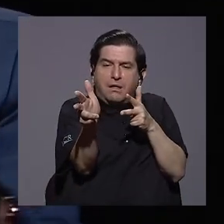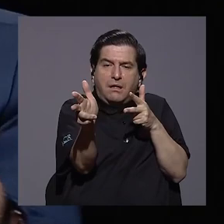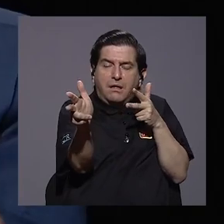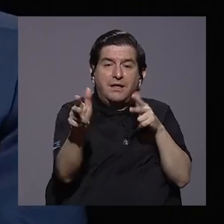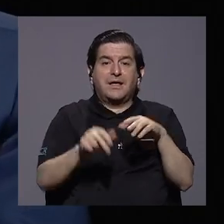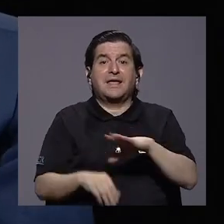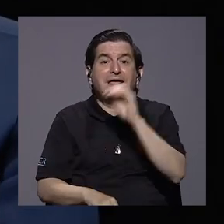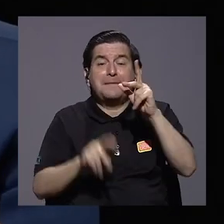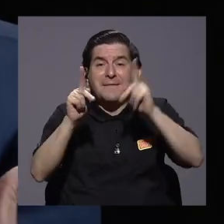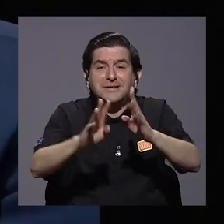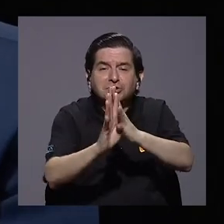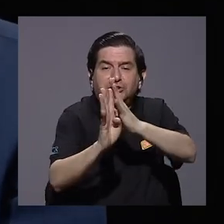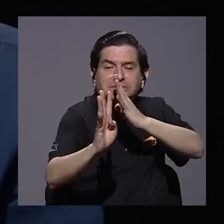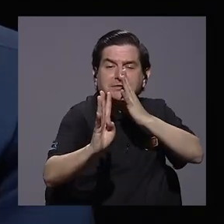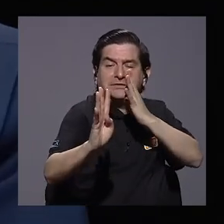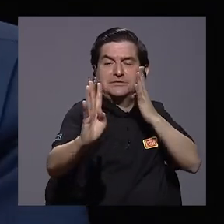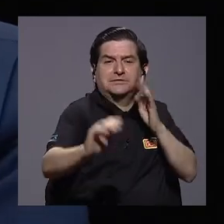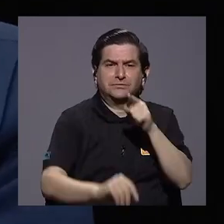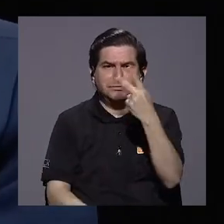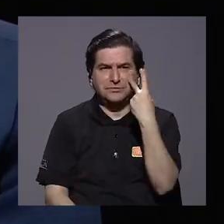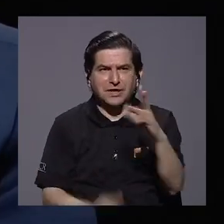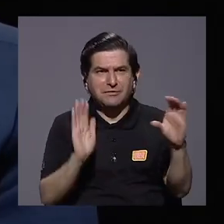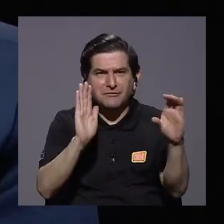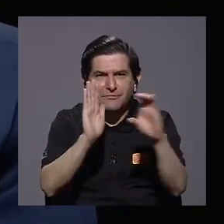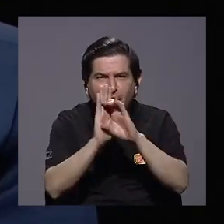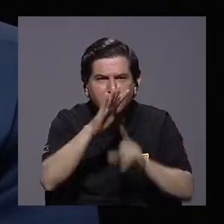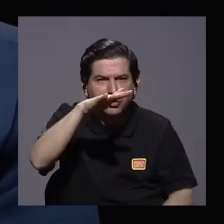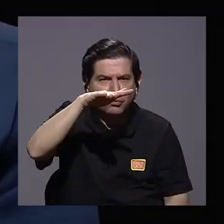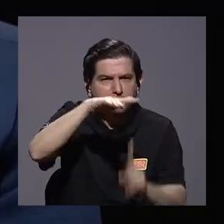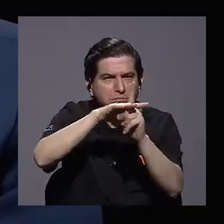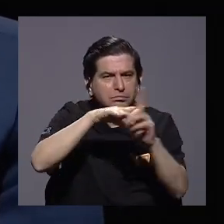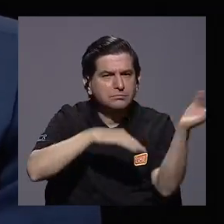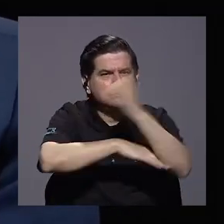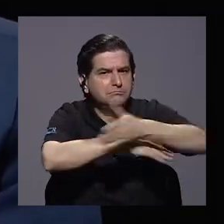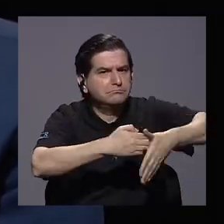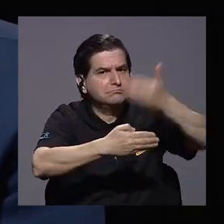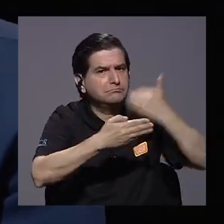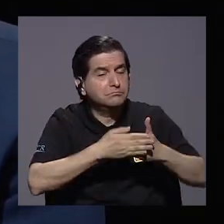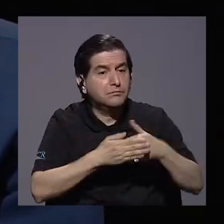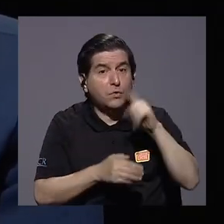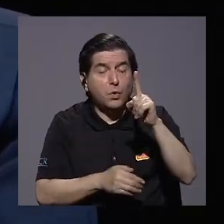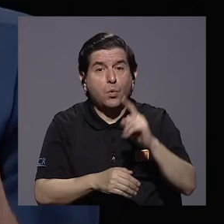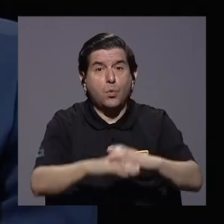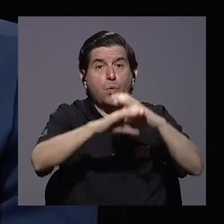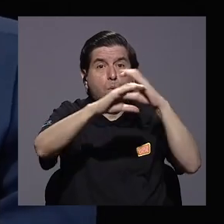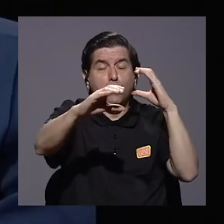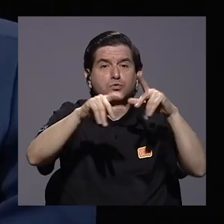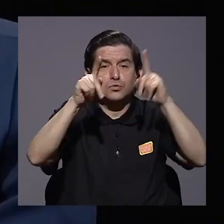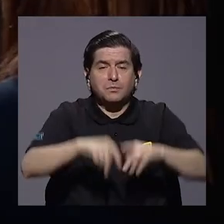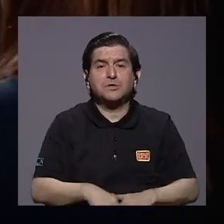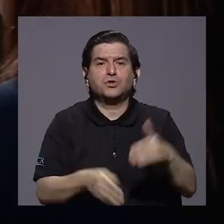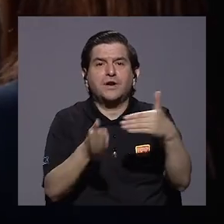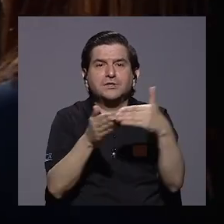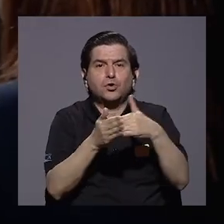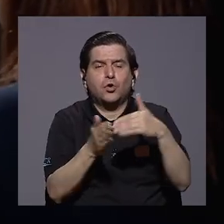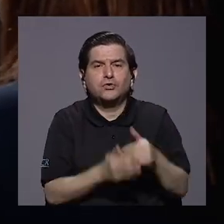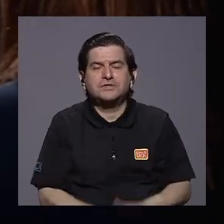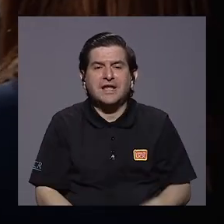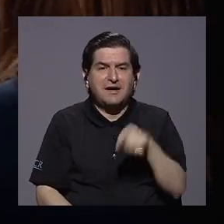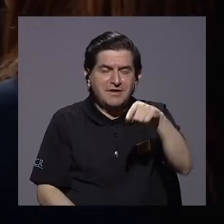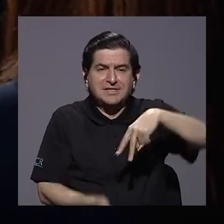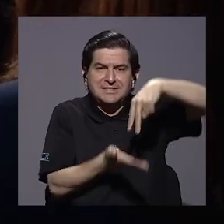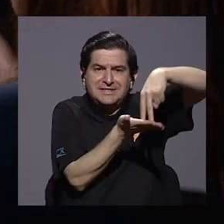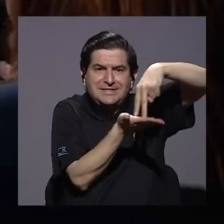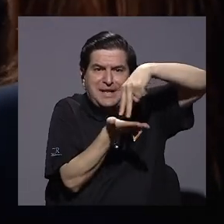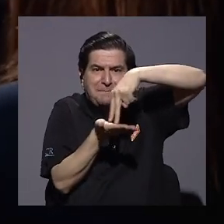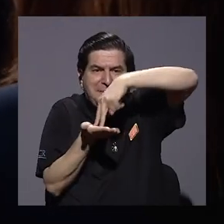gente. Entonces, si usted ve una foto que salió hace unos días, era un bus con gente de pie otra vez. Aunque está prohibido,